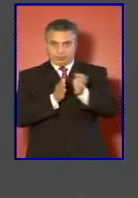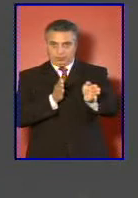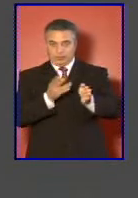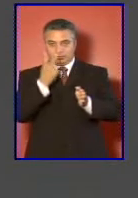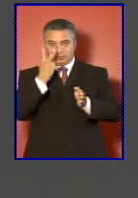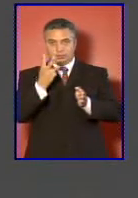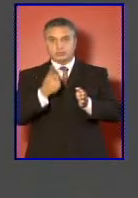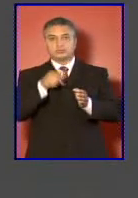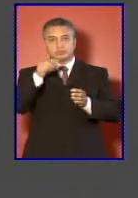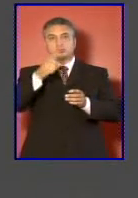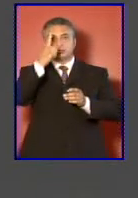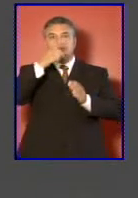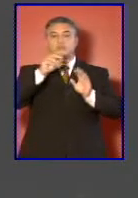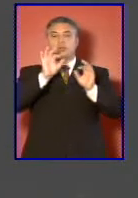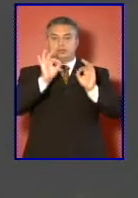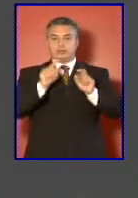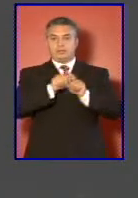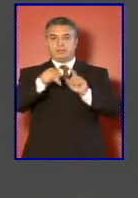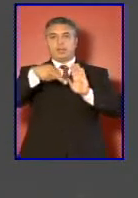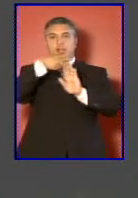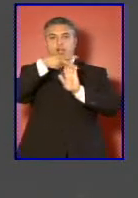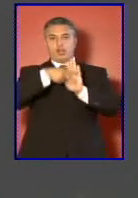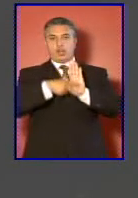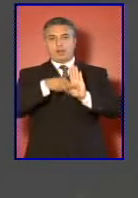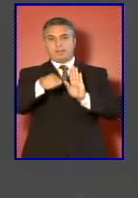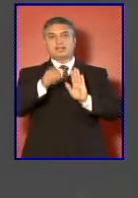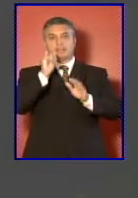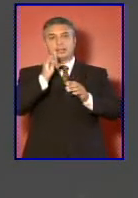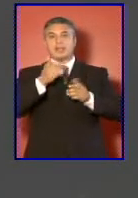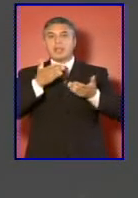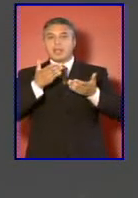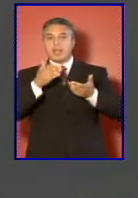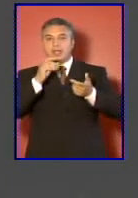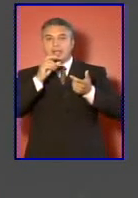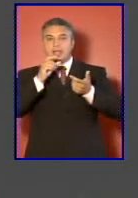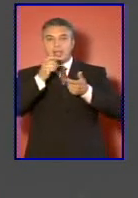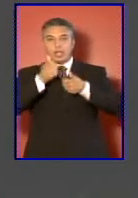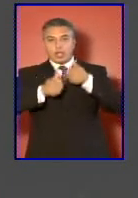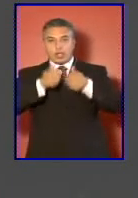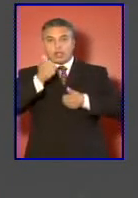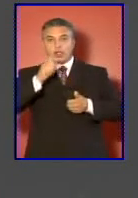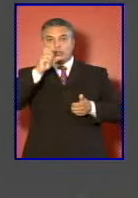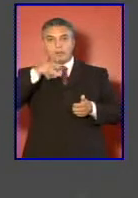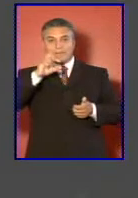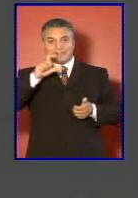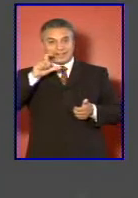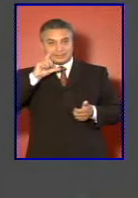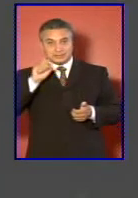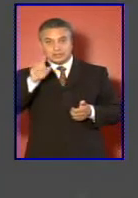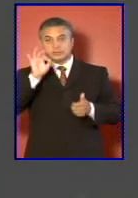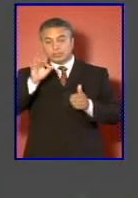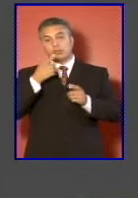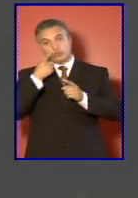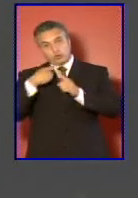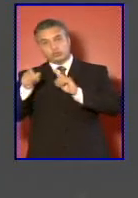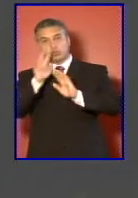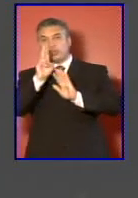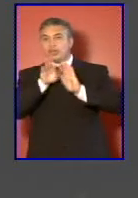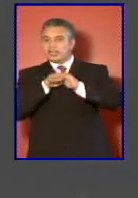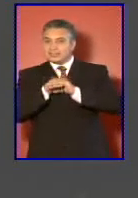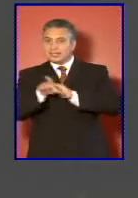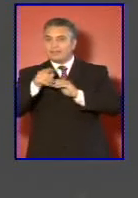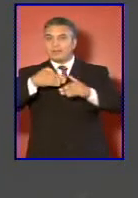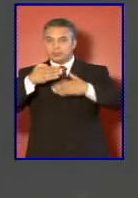relativo a las normas de competencia y otro relativo a las normas de reserva de los procedimientos con el